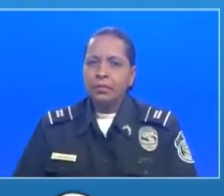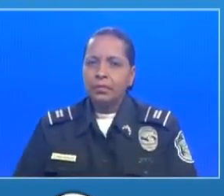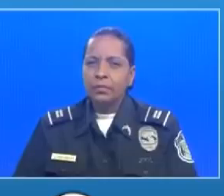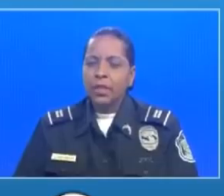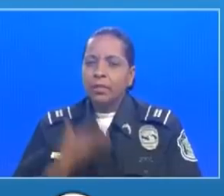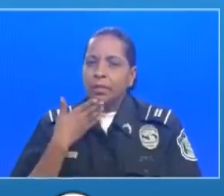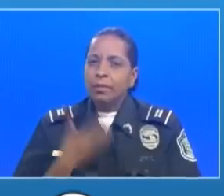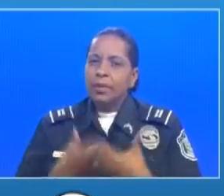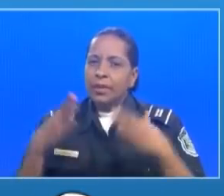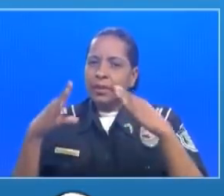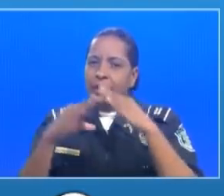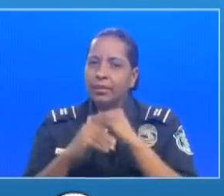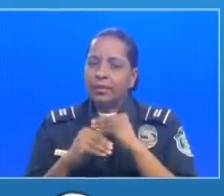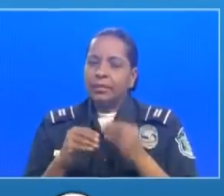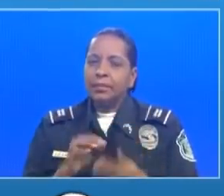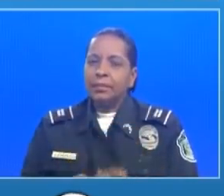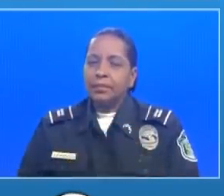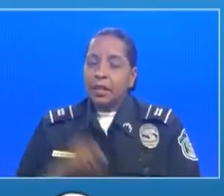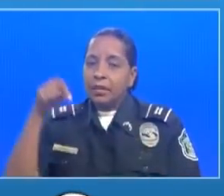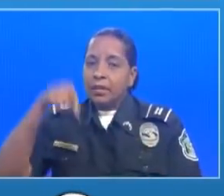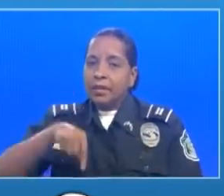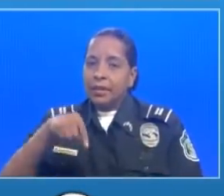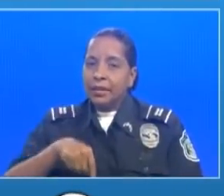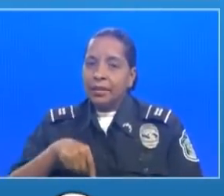Muy buenas noches. Muy